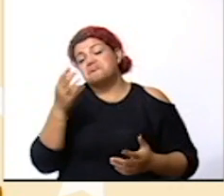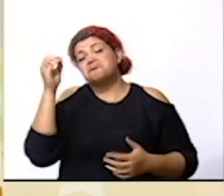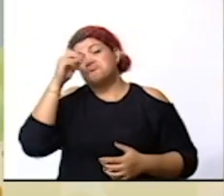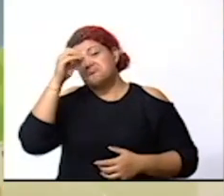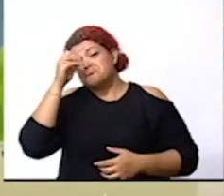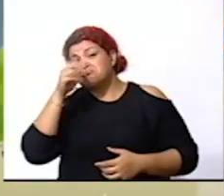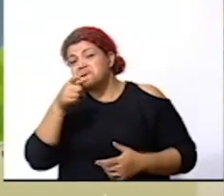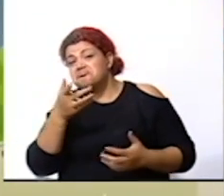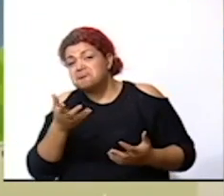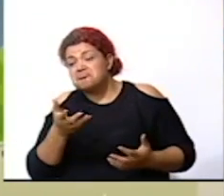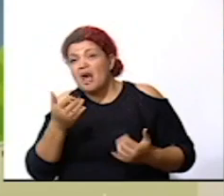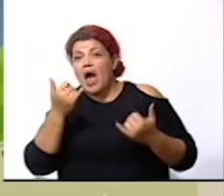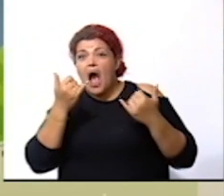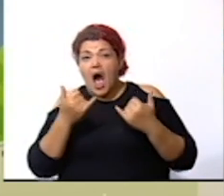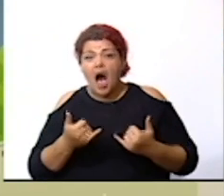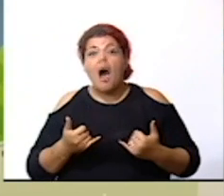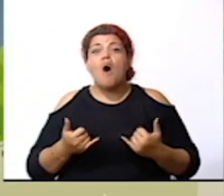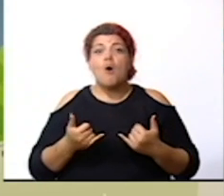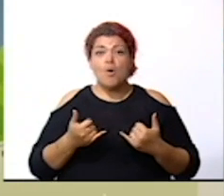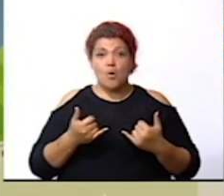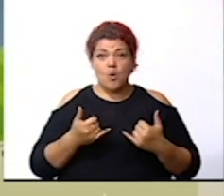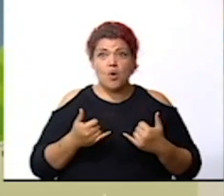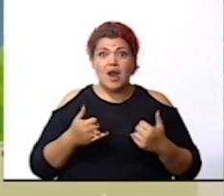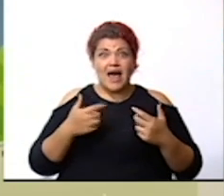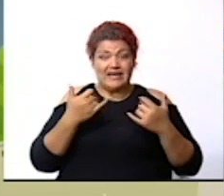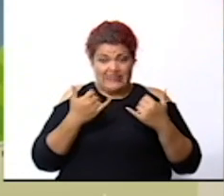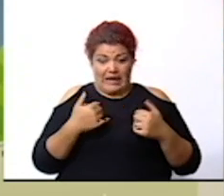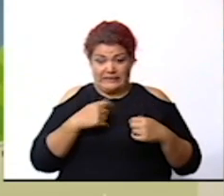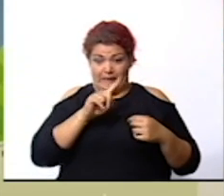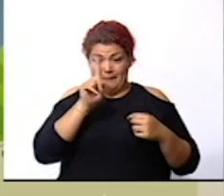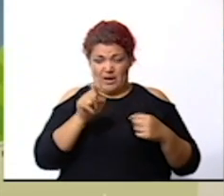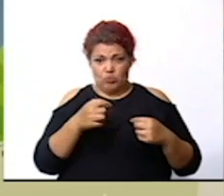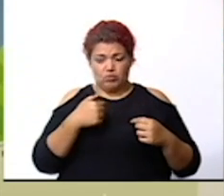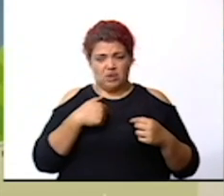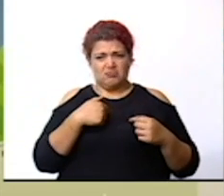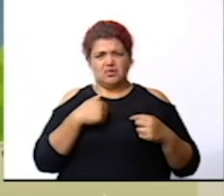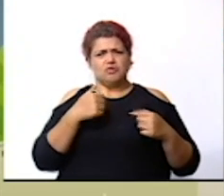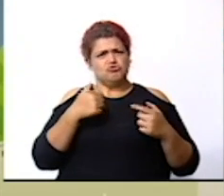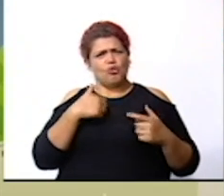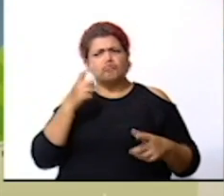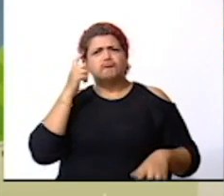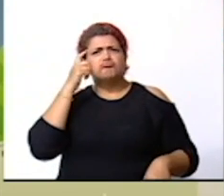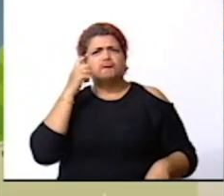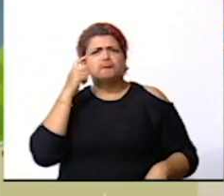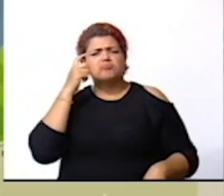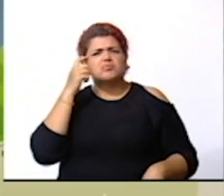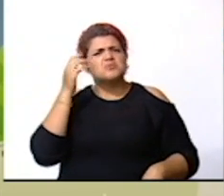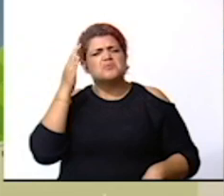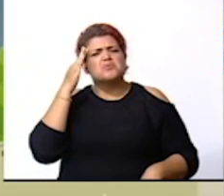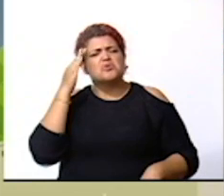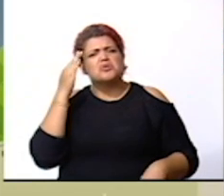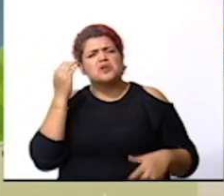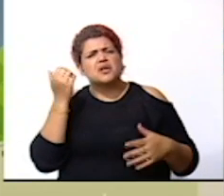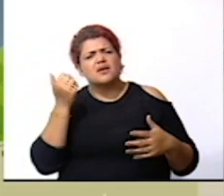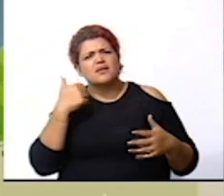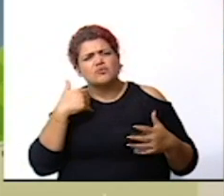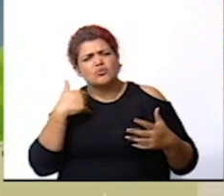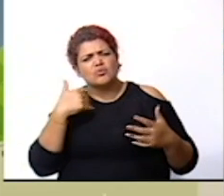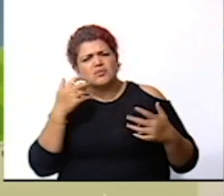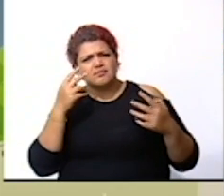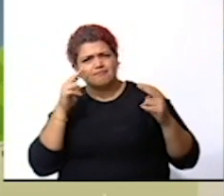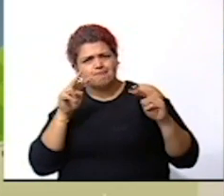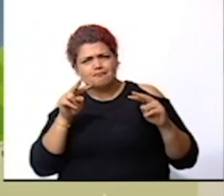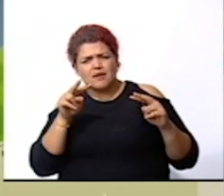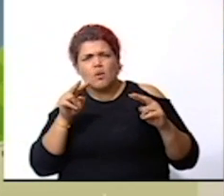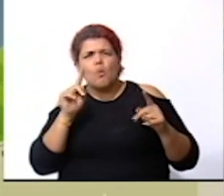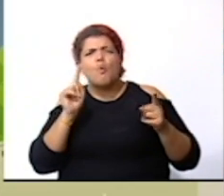entonces ahora que ya tenemos esa pregunta vamos a ir analizando porque vamos a ver cuál es